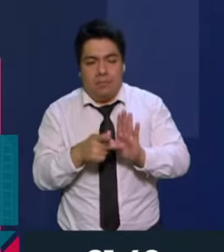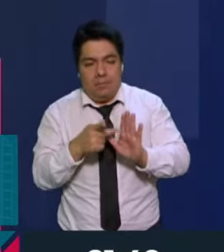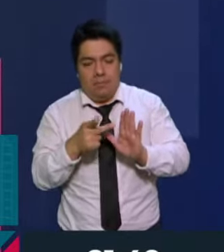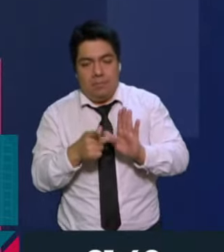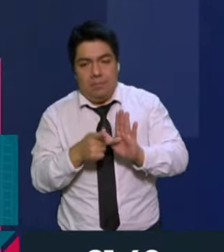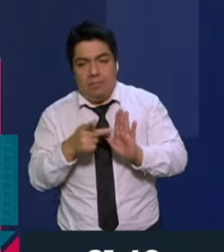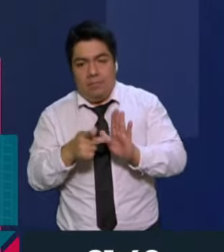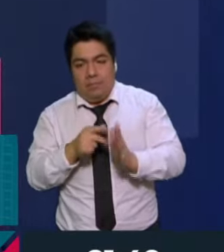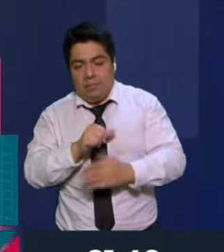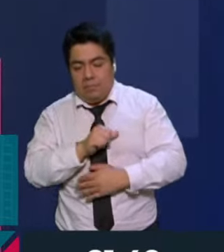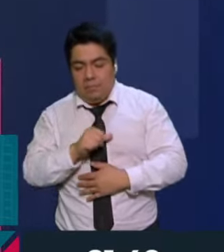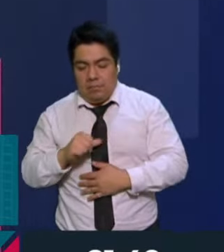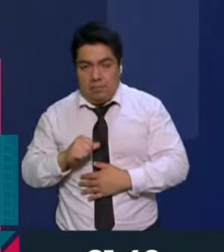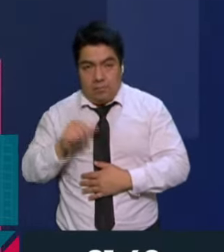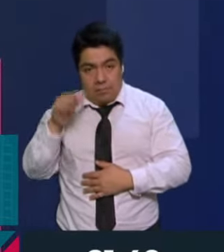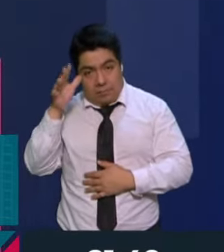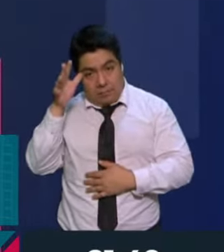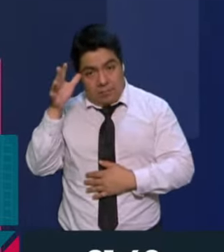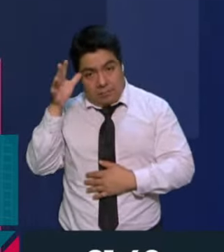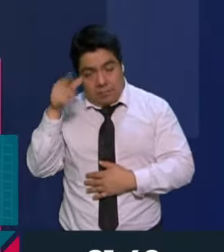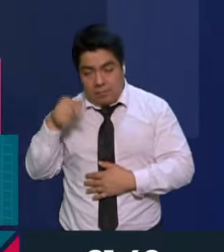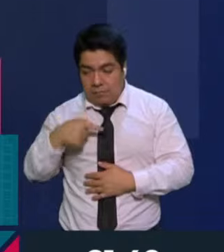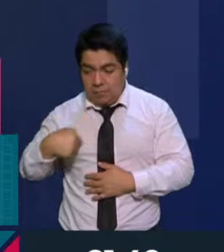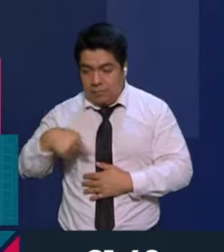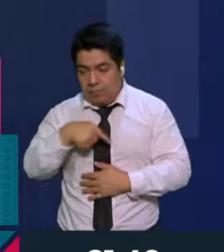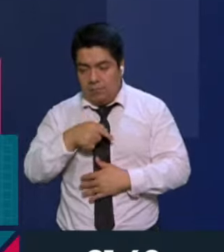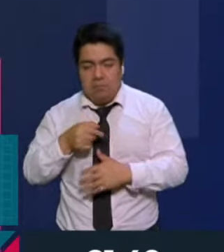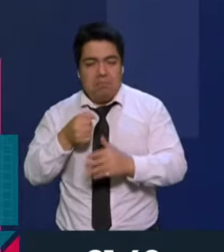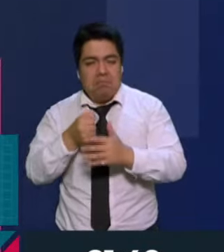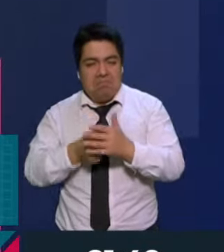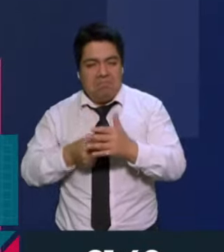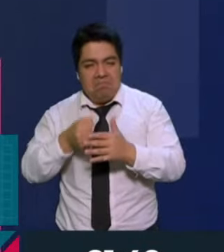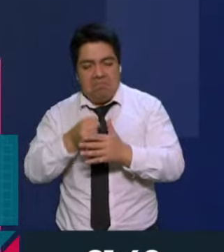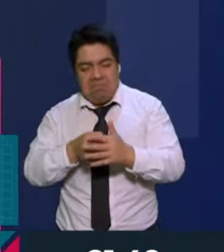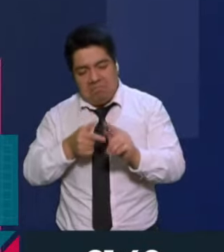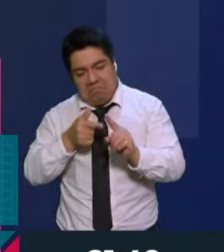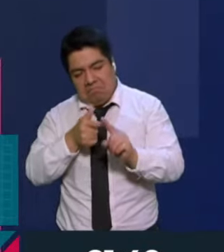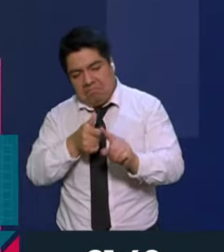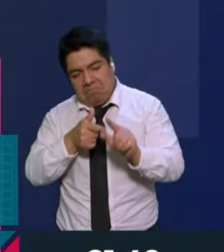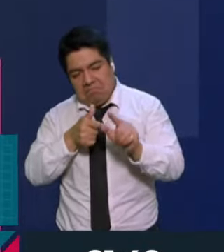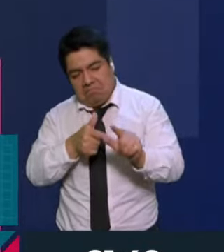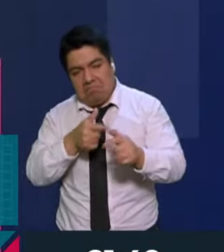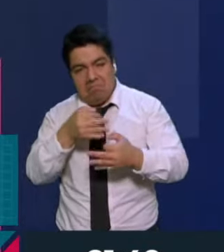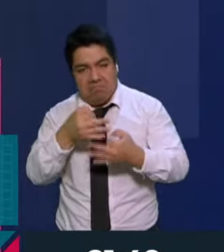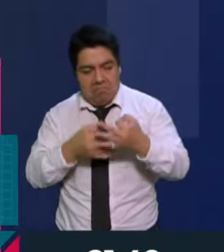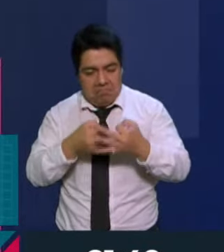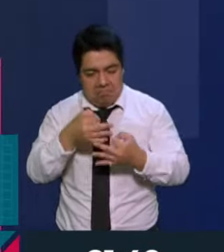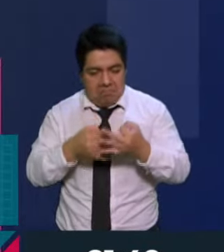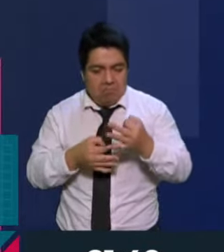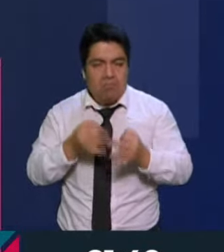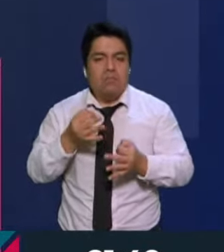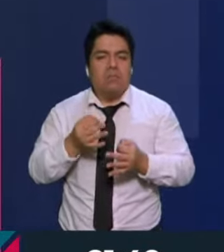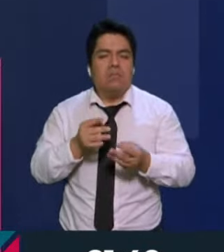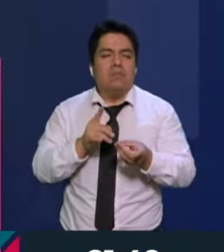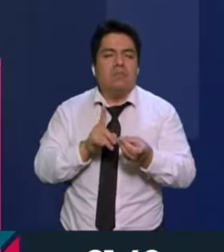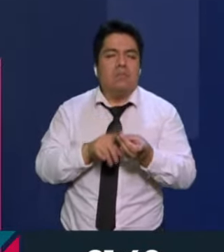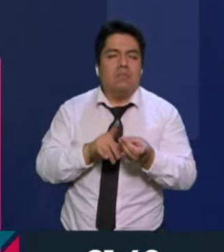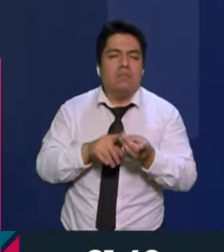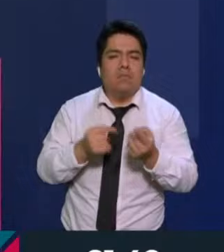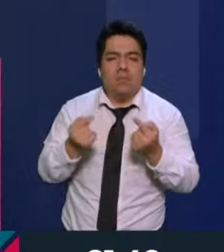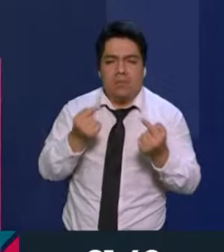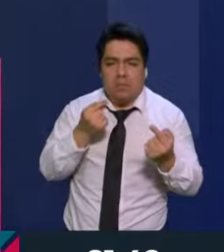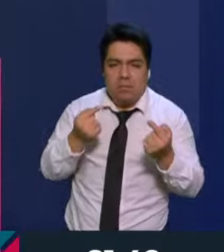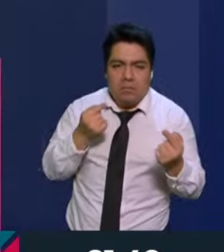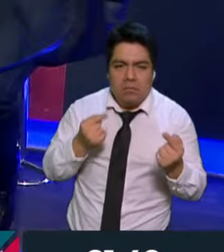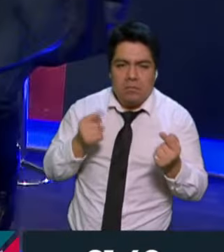en la Alcaldía Cuauhtémoc, pues es lo que vamos a seguir haciendo en los tribunales y en donde tenga que ser. En este momento, ¿en dónde está la discusión?